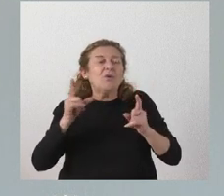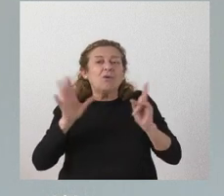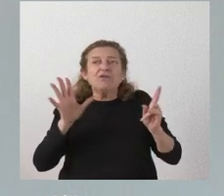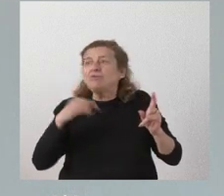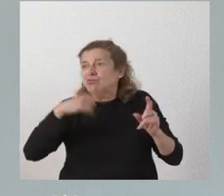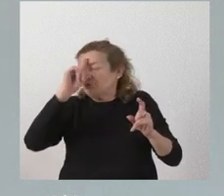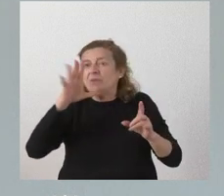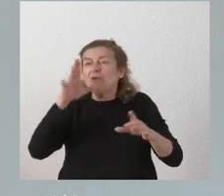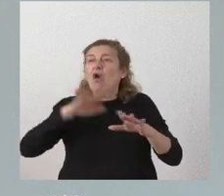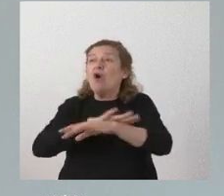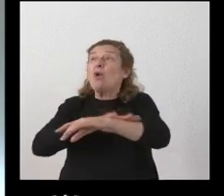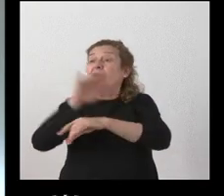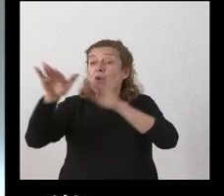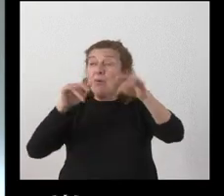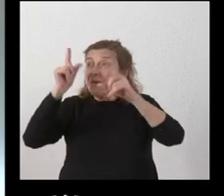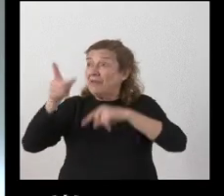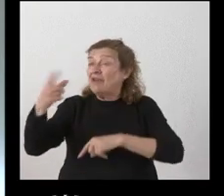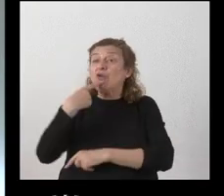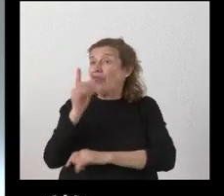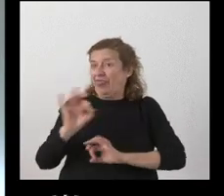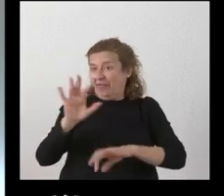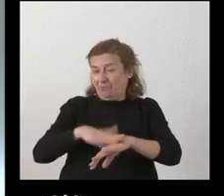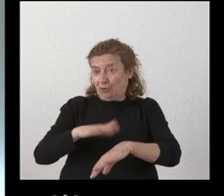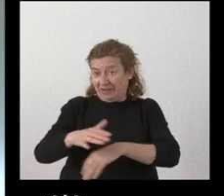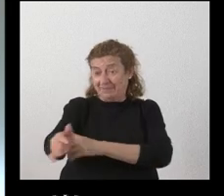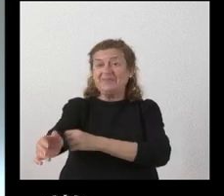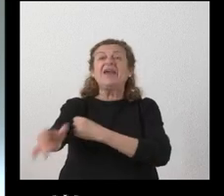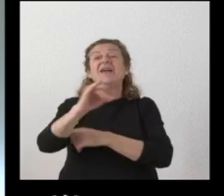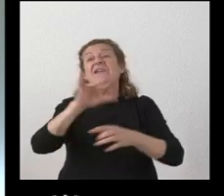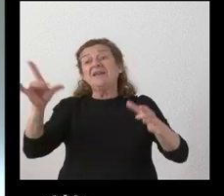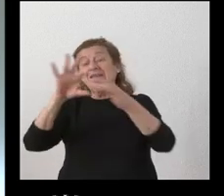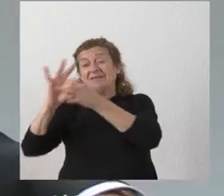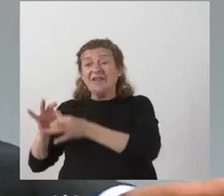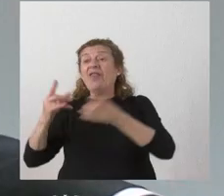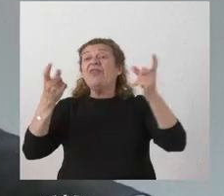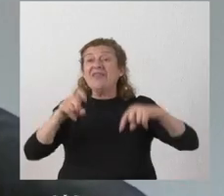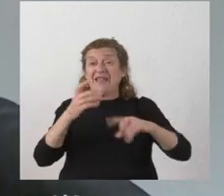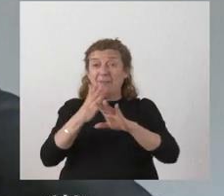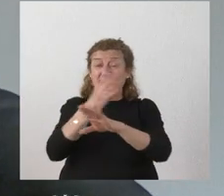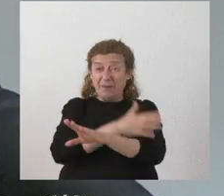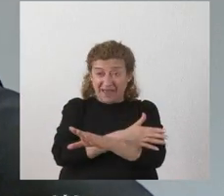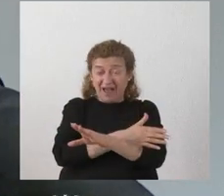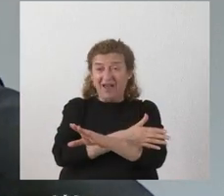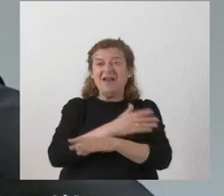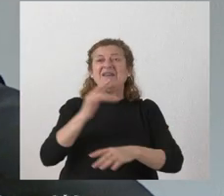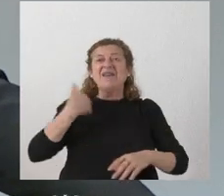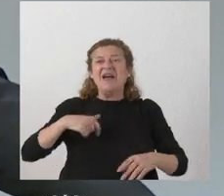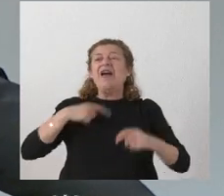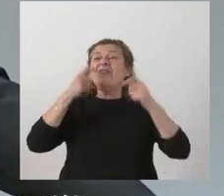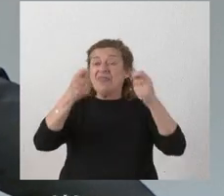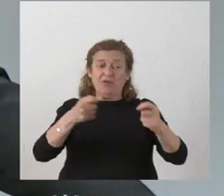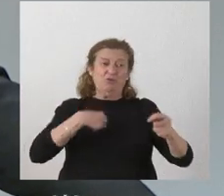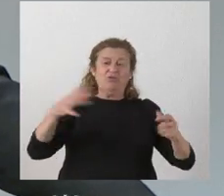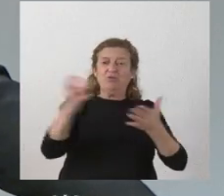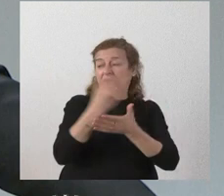en su momento cuando la convocó y en relación a la cita previa pues se han dado las oportunas directrices